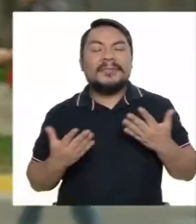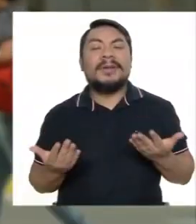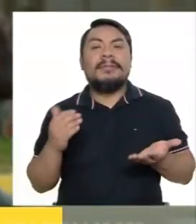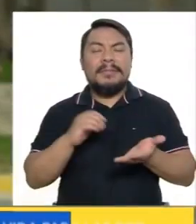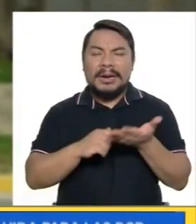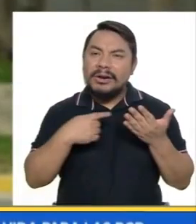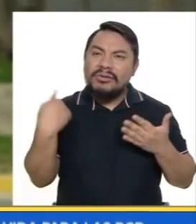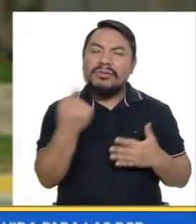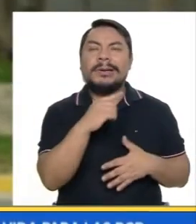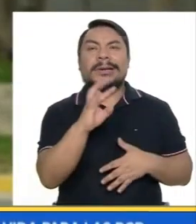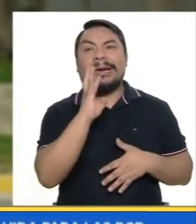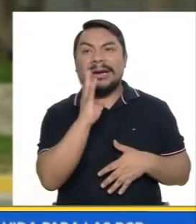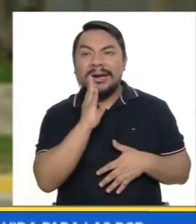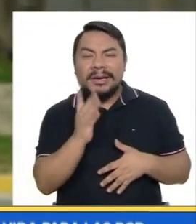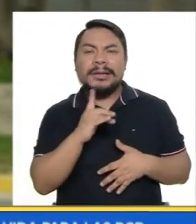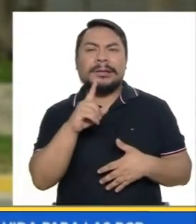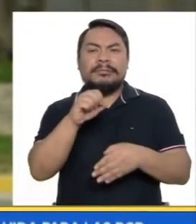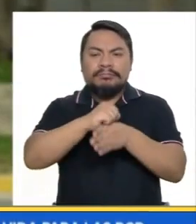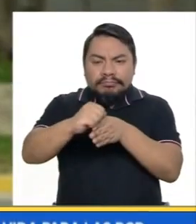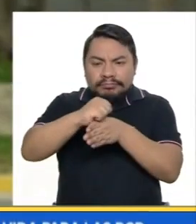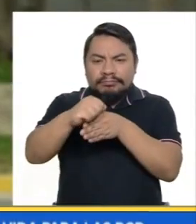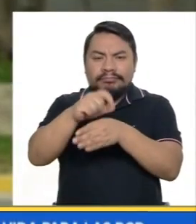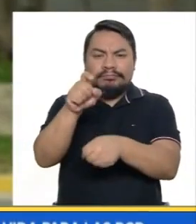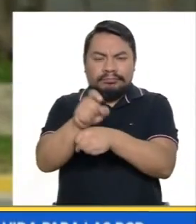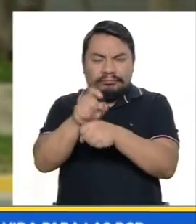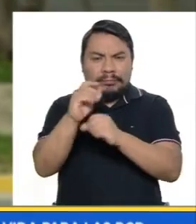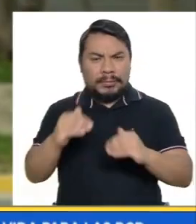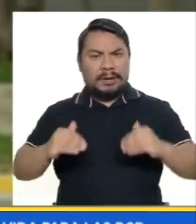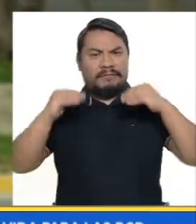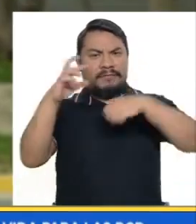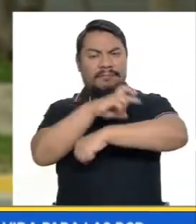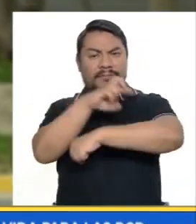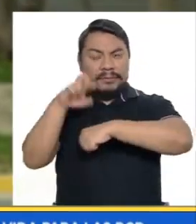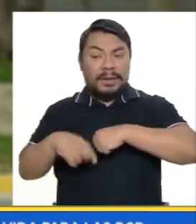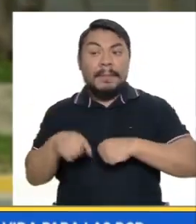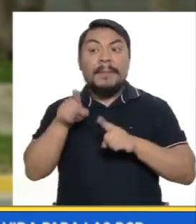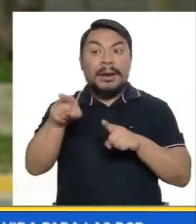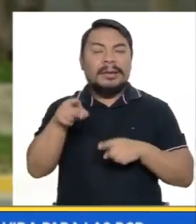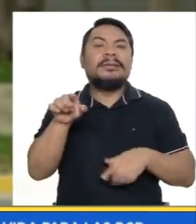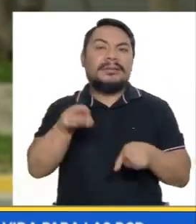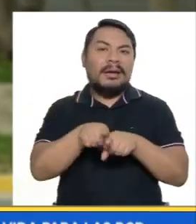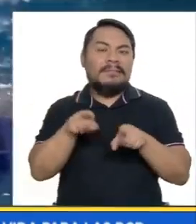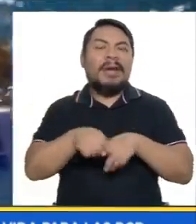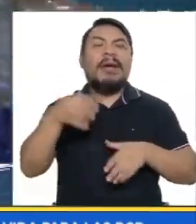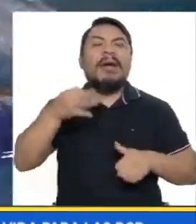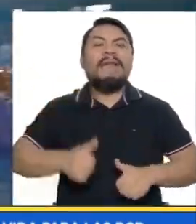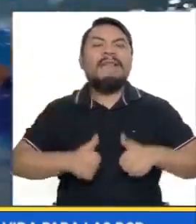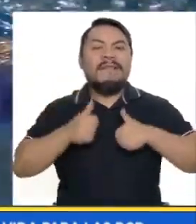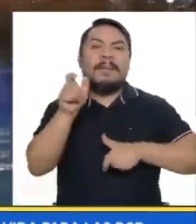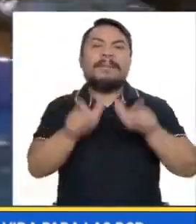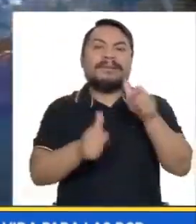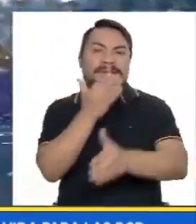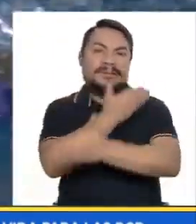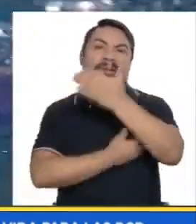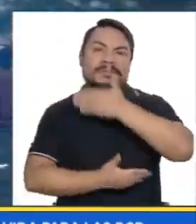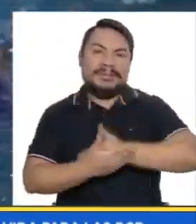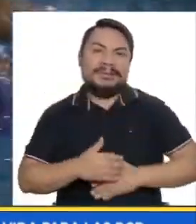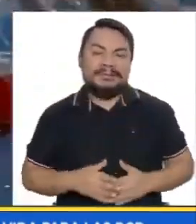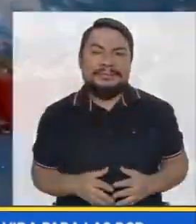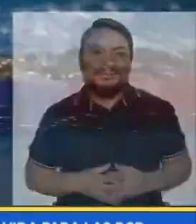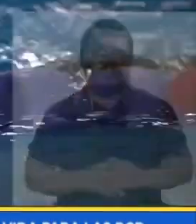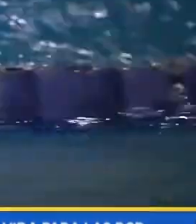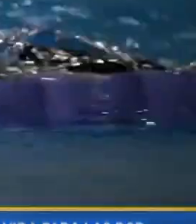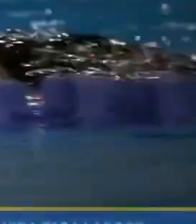Por más de que hablemos de entrenamiento, de alto rendimiento, esto no deja de ser calidad de vida para las personas con discapacidad.